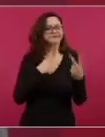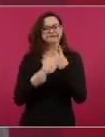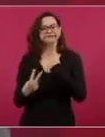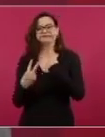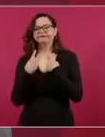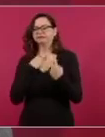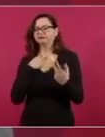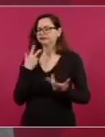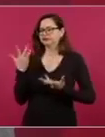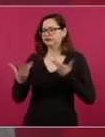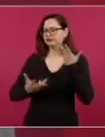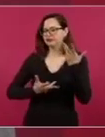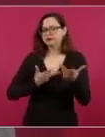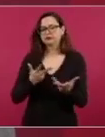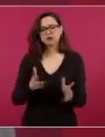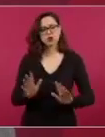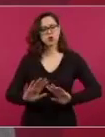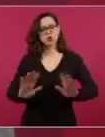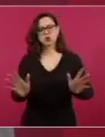curarnos?